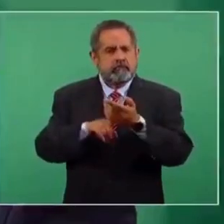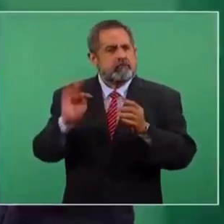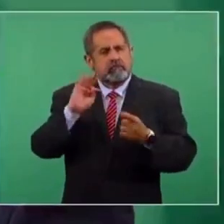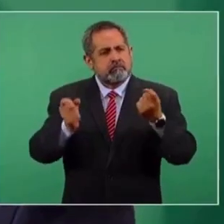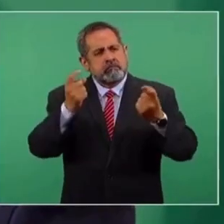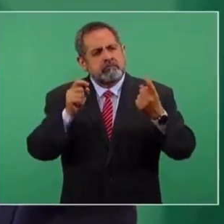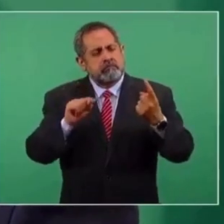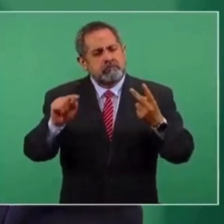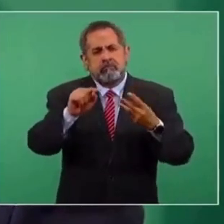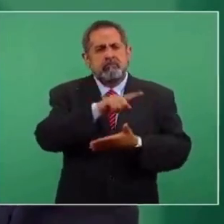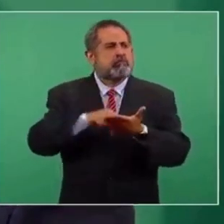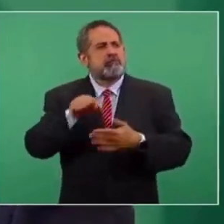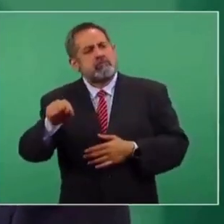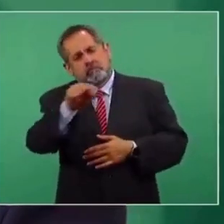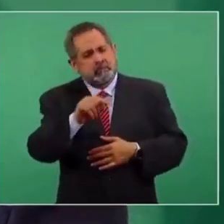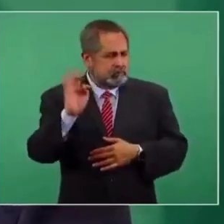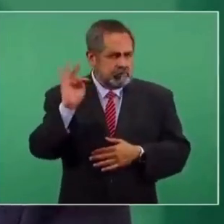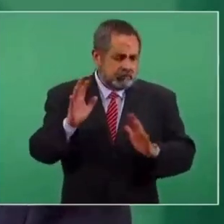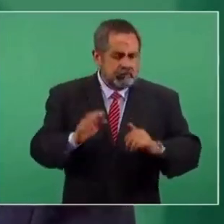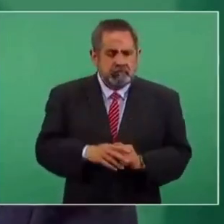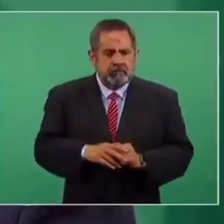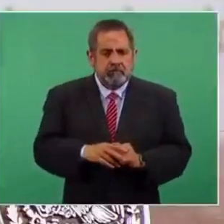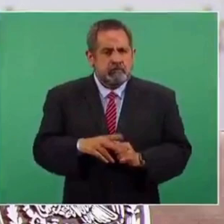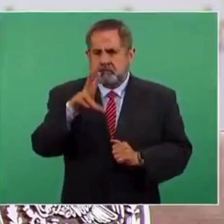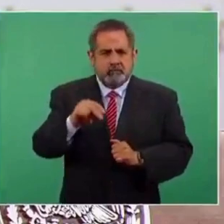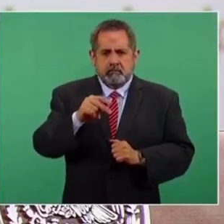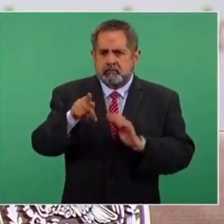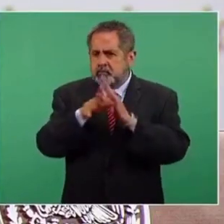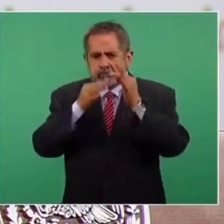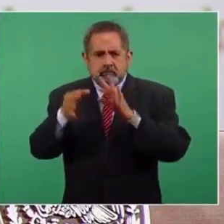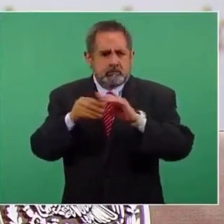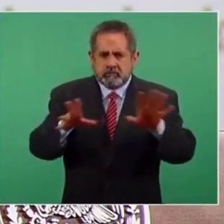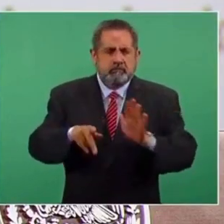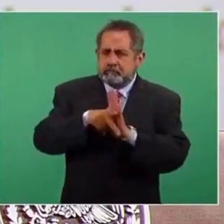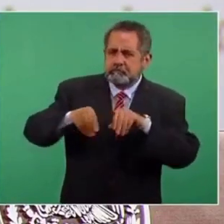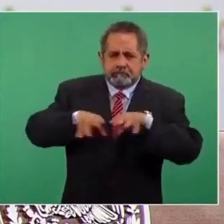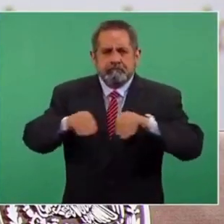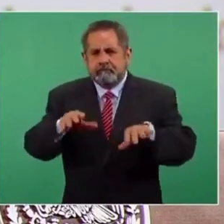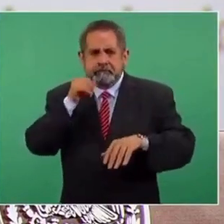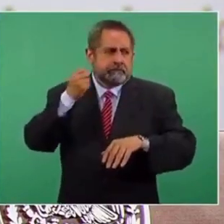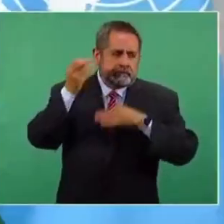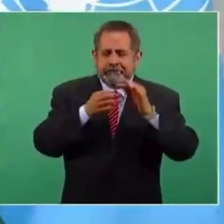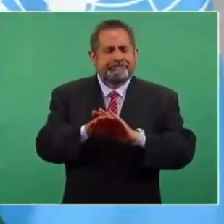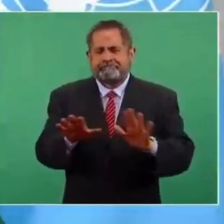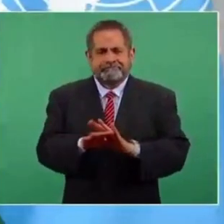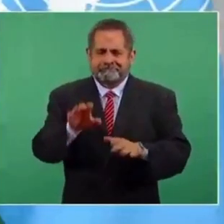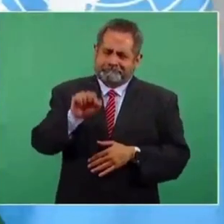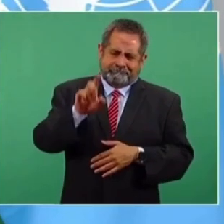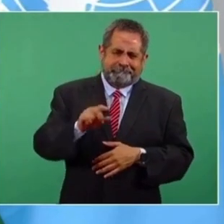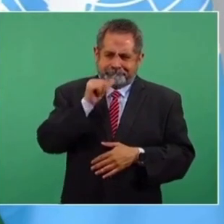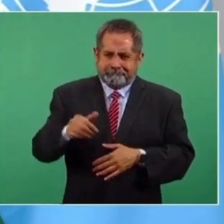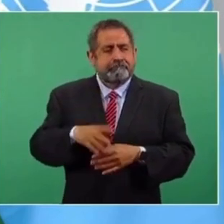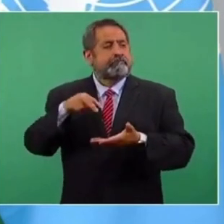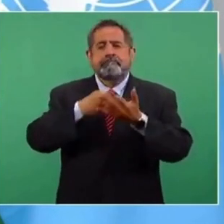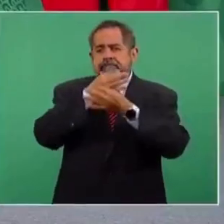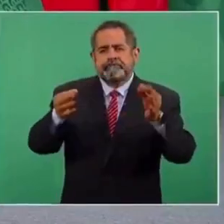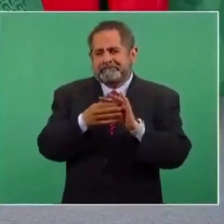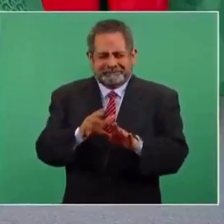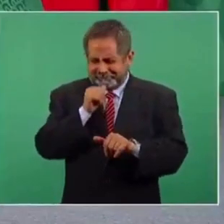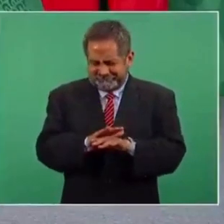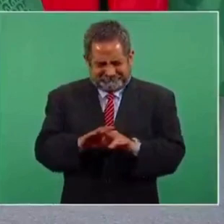en algunas regiones, no van a haber medios, no van a haber boletines de prensa, no van a haber mensajes